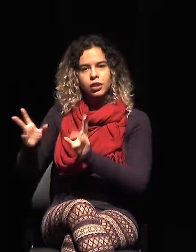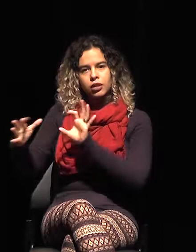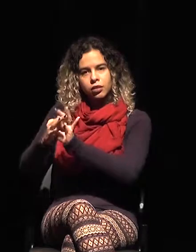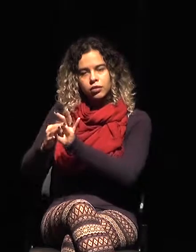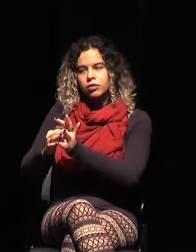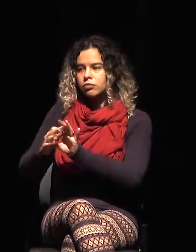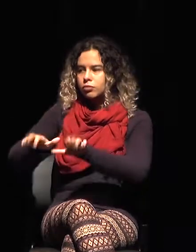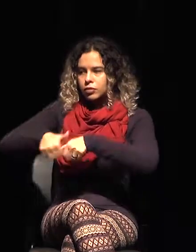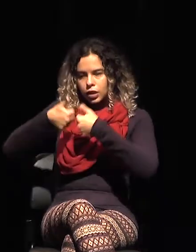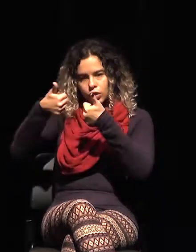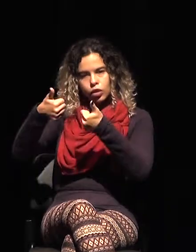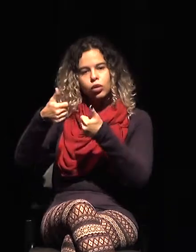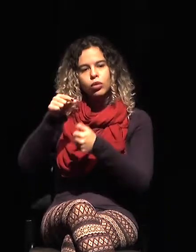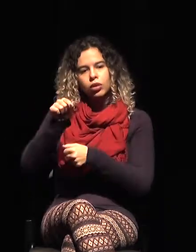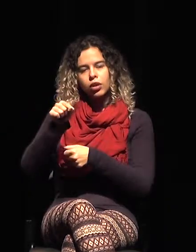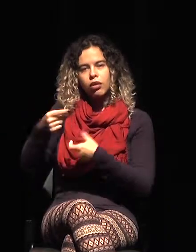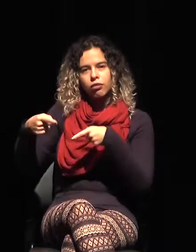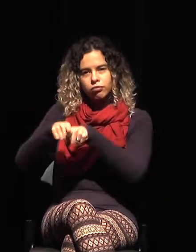integración.